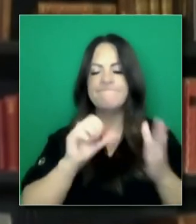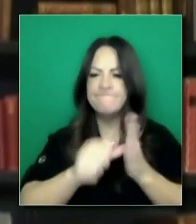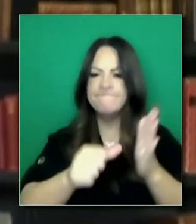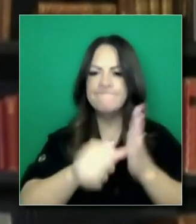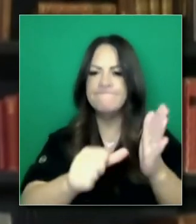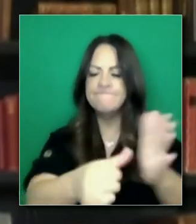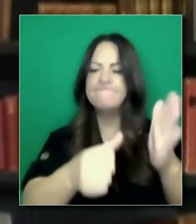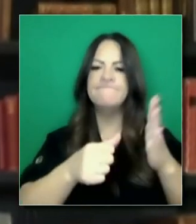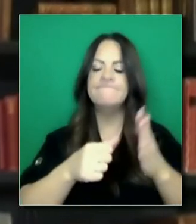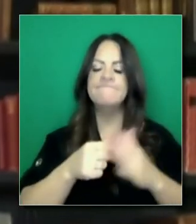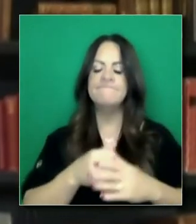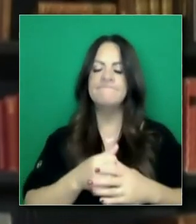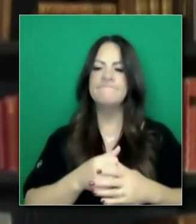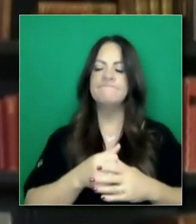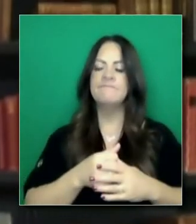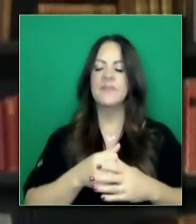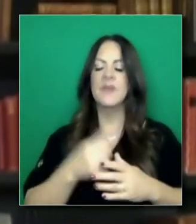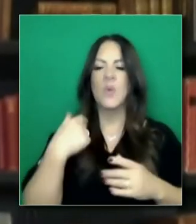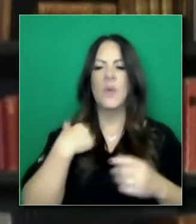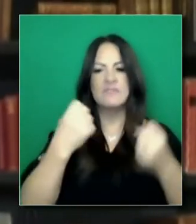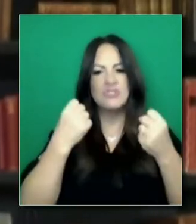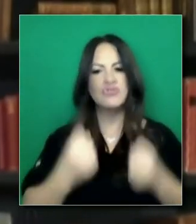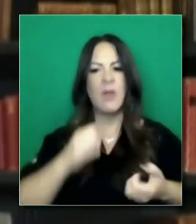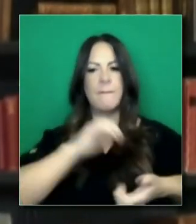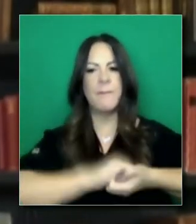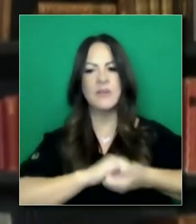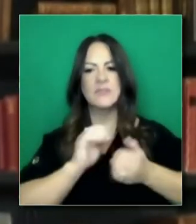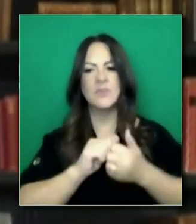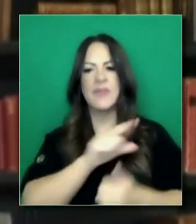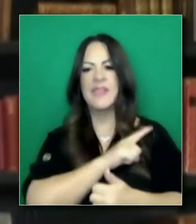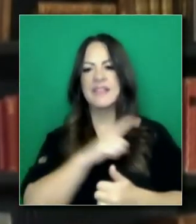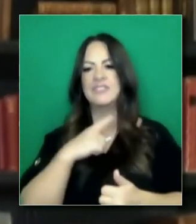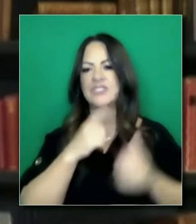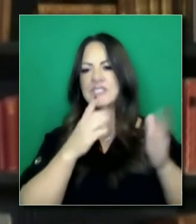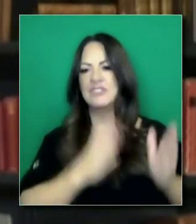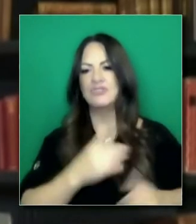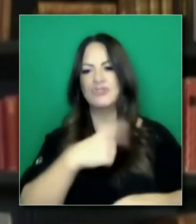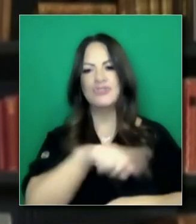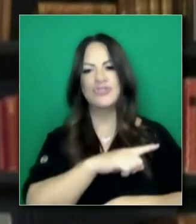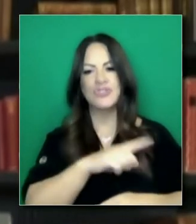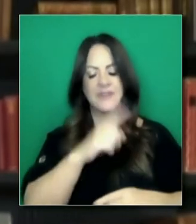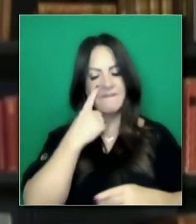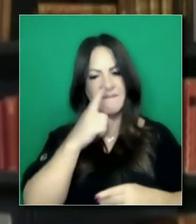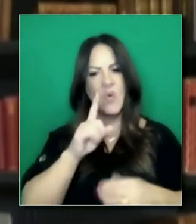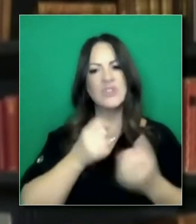y será una colaboración fuerte con la legislatura de California.